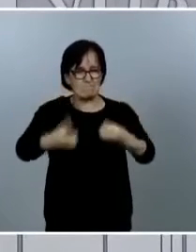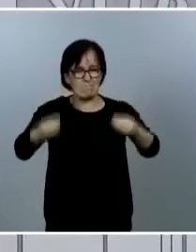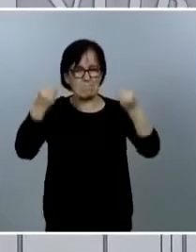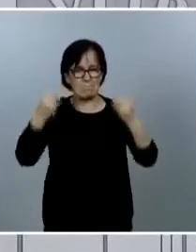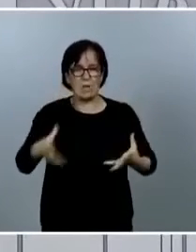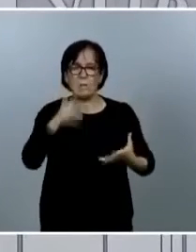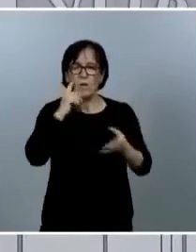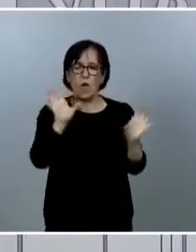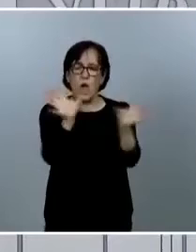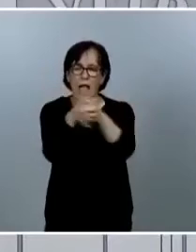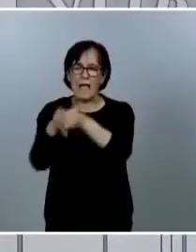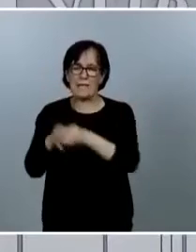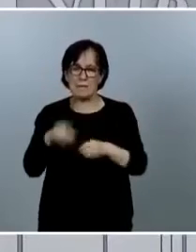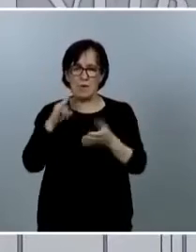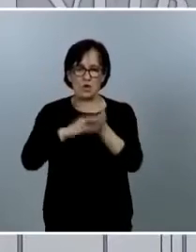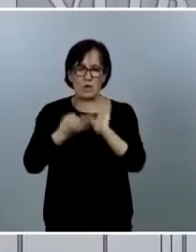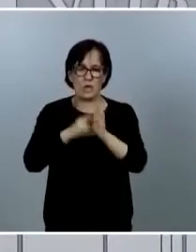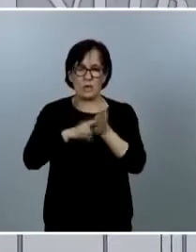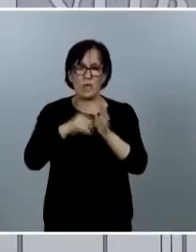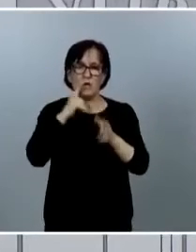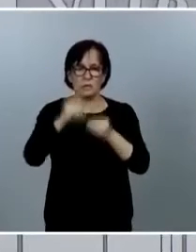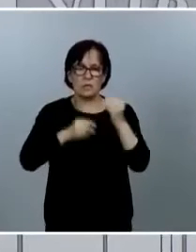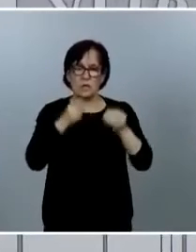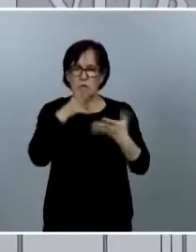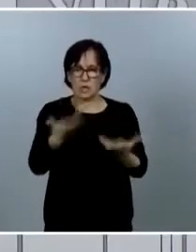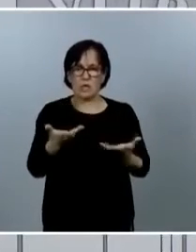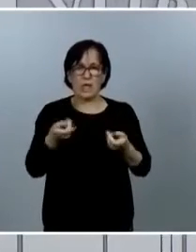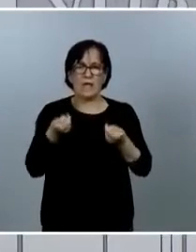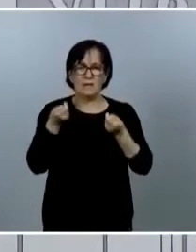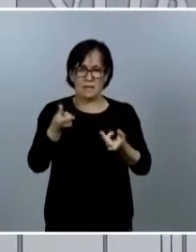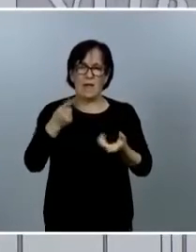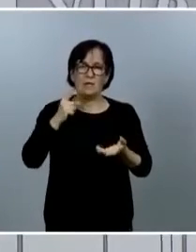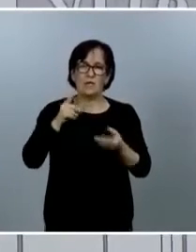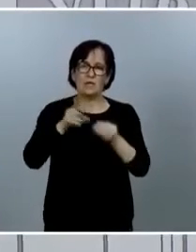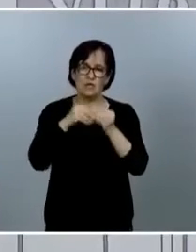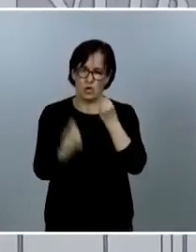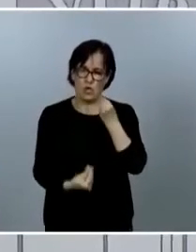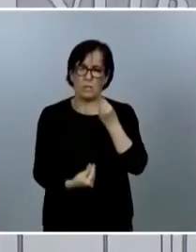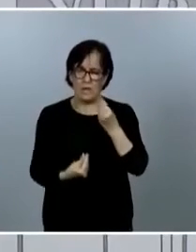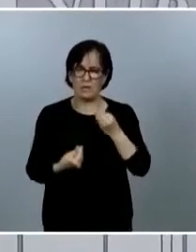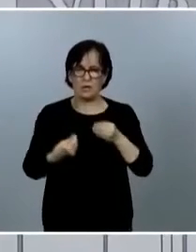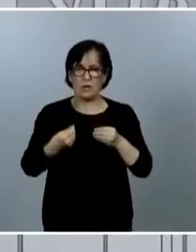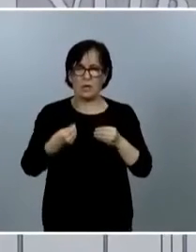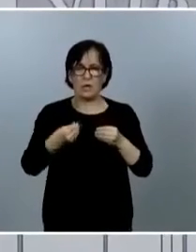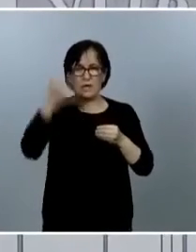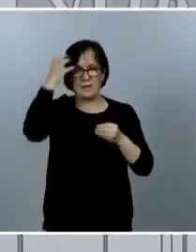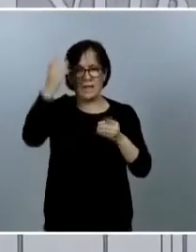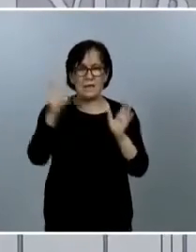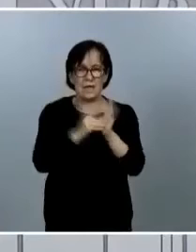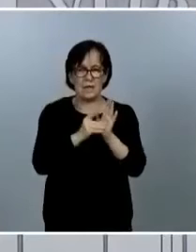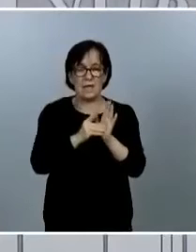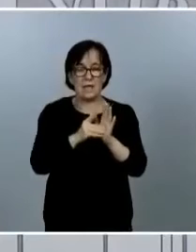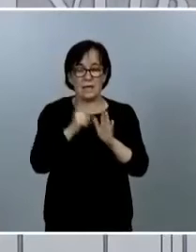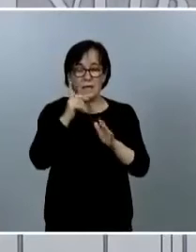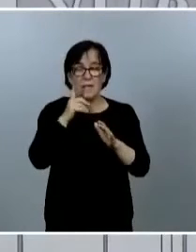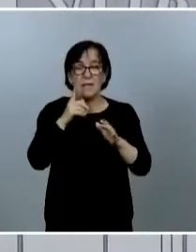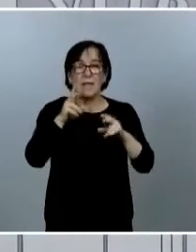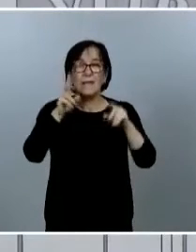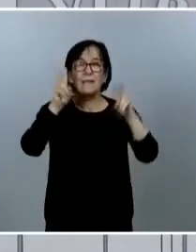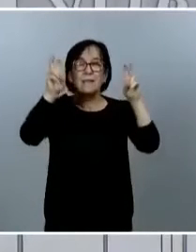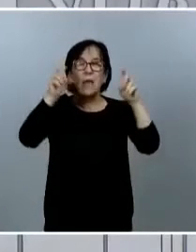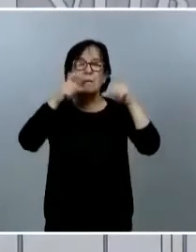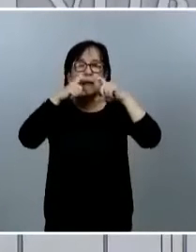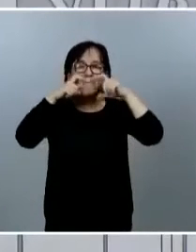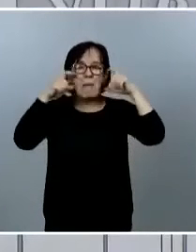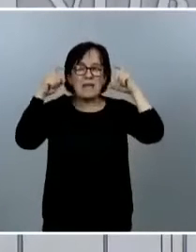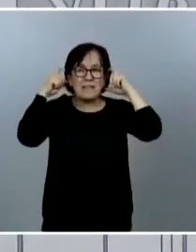técnicos que aportan mucho a estos documentos a estos reales decretos en la parte de mascarillas si no me